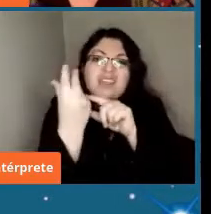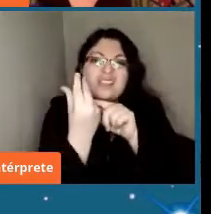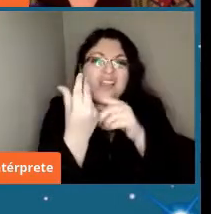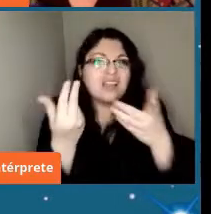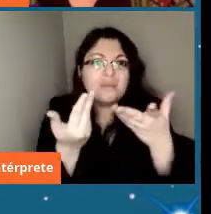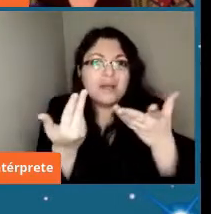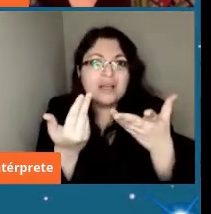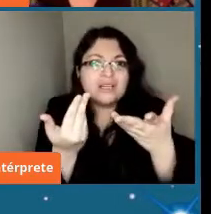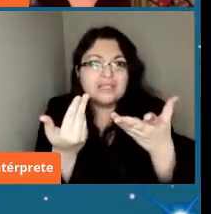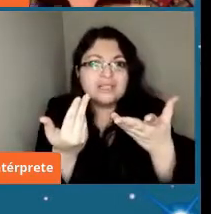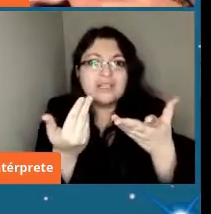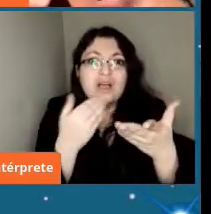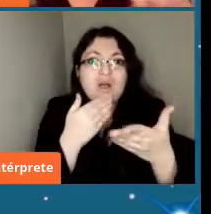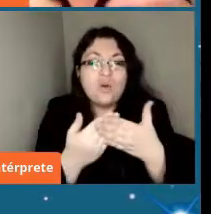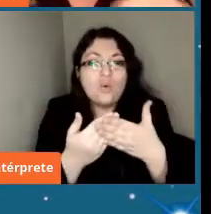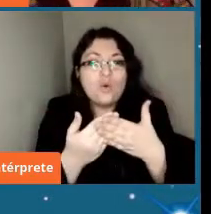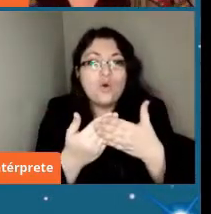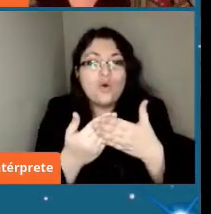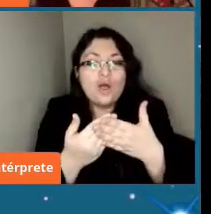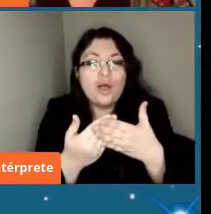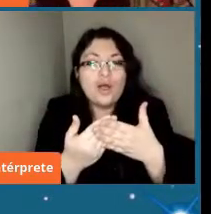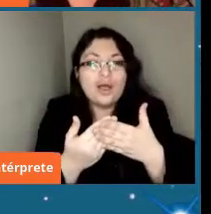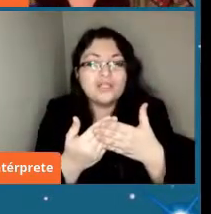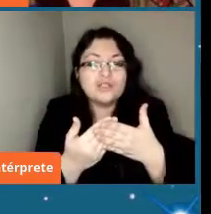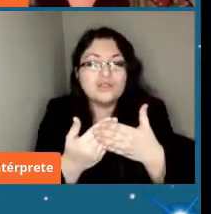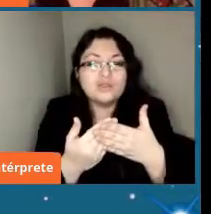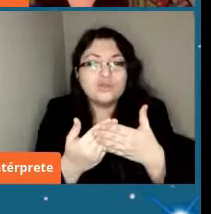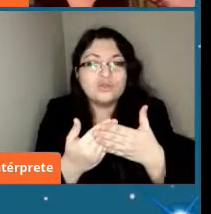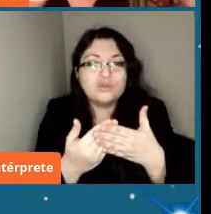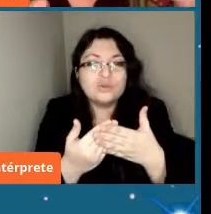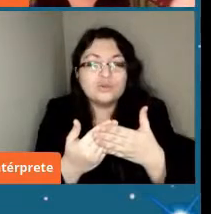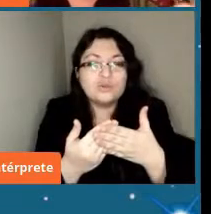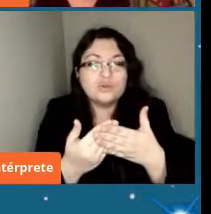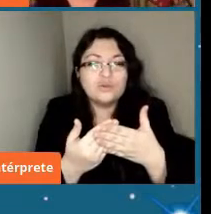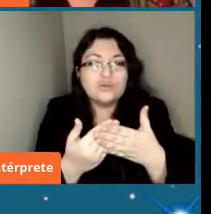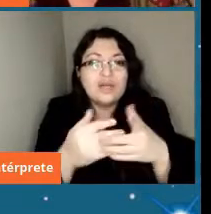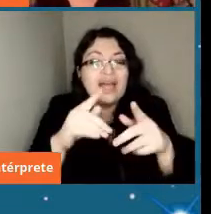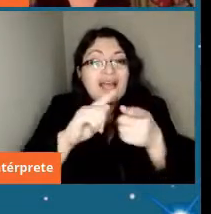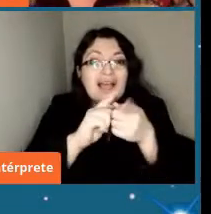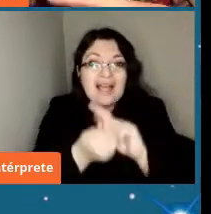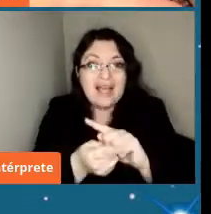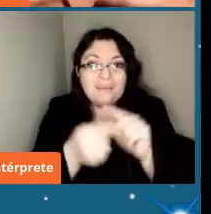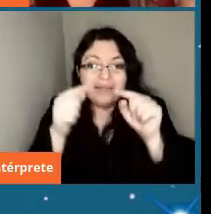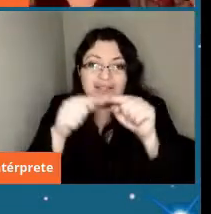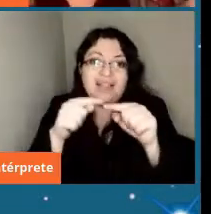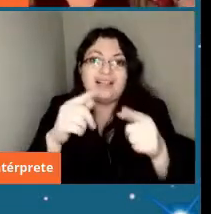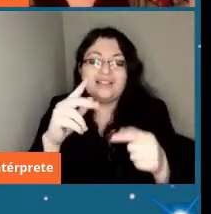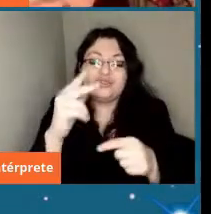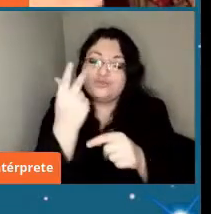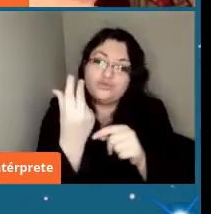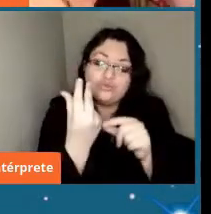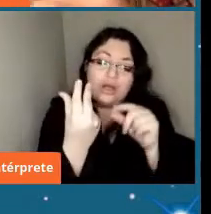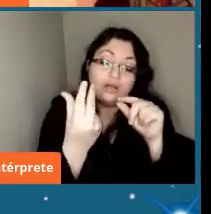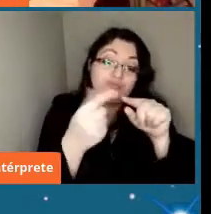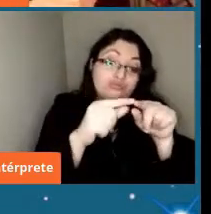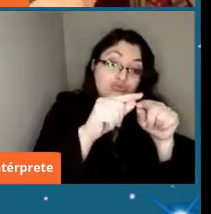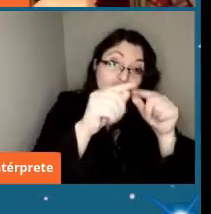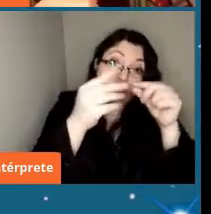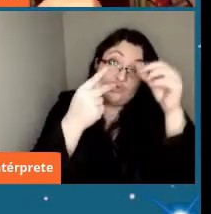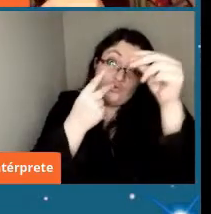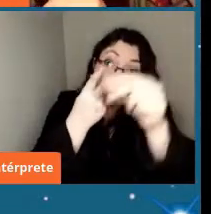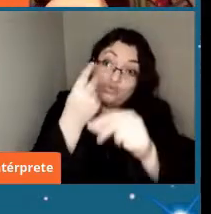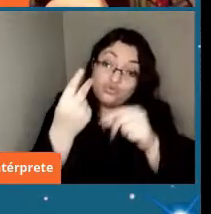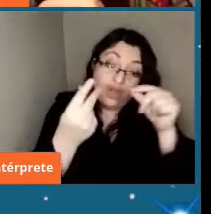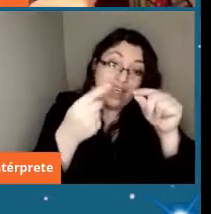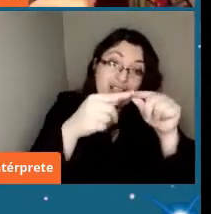cambien a este a este cuerpo su su configuración dinámica entonces vamos a ver esto ya se